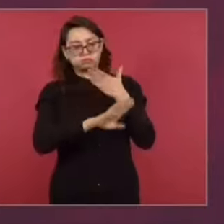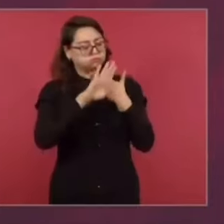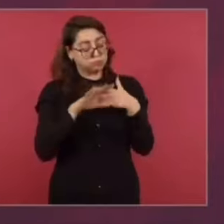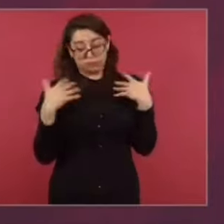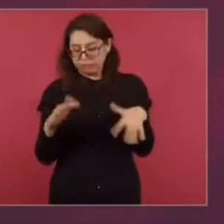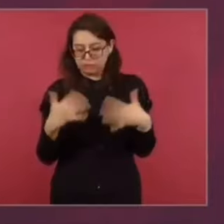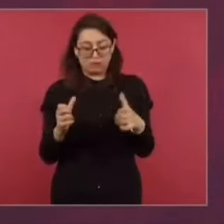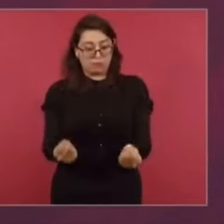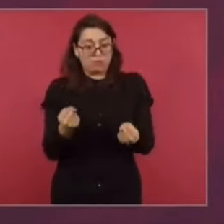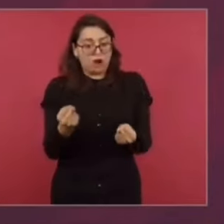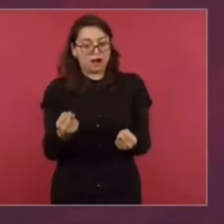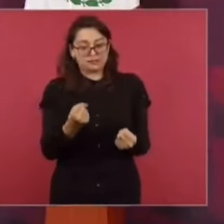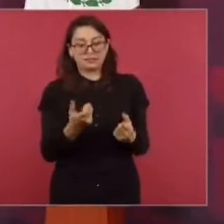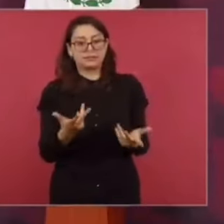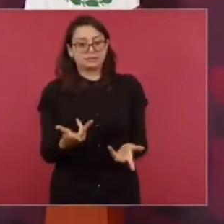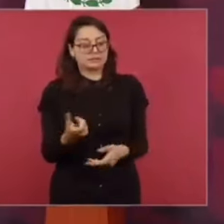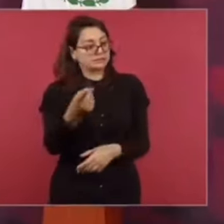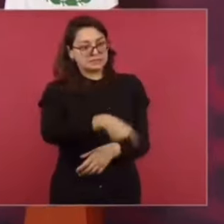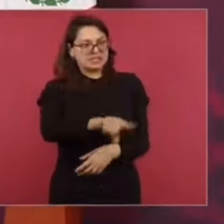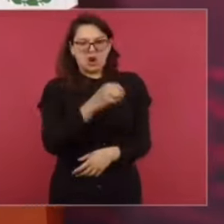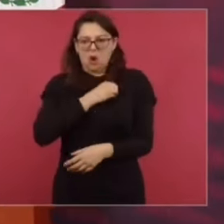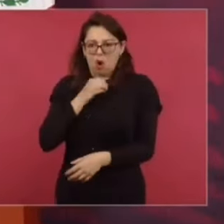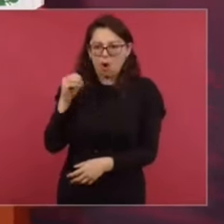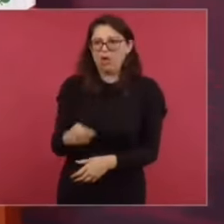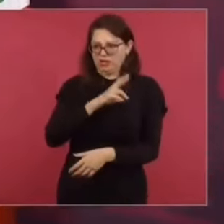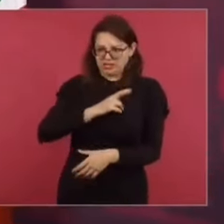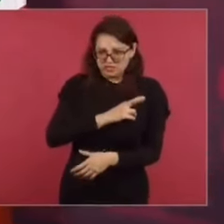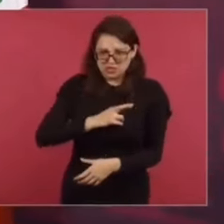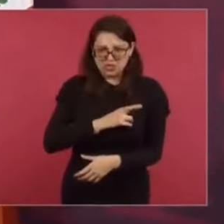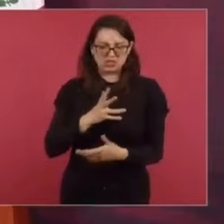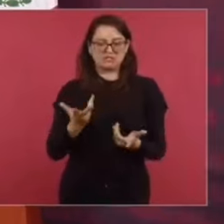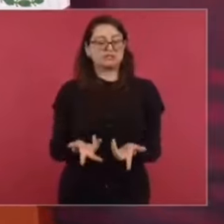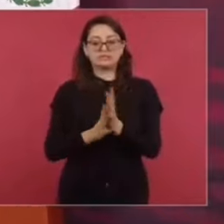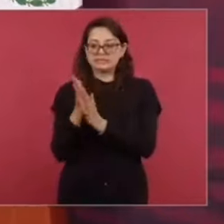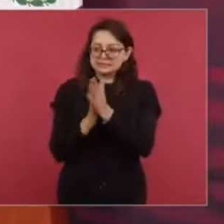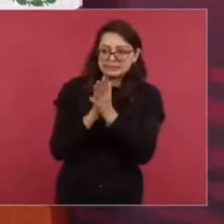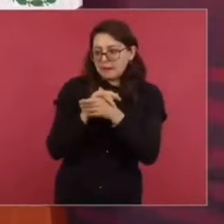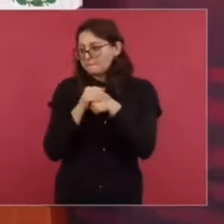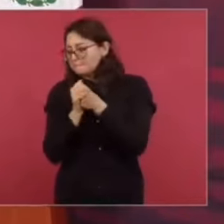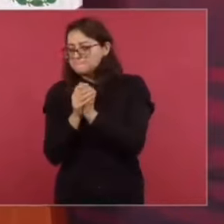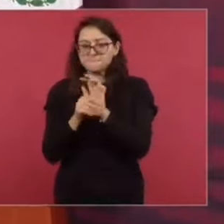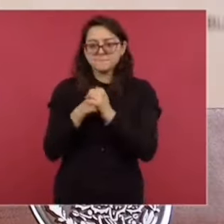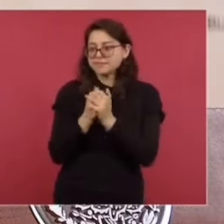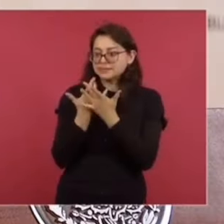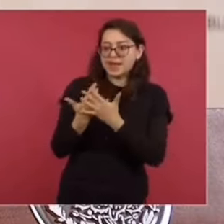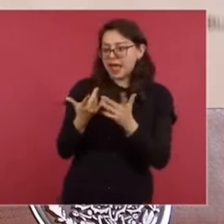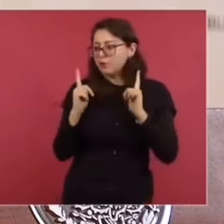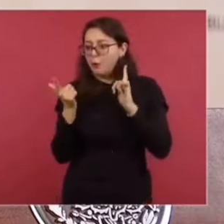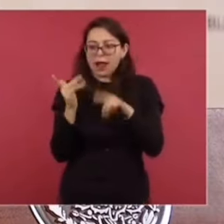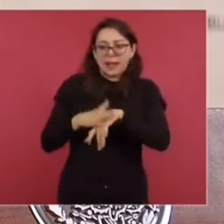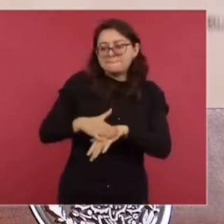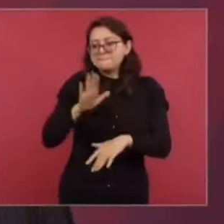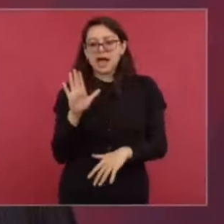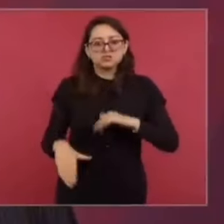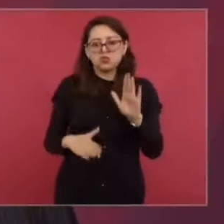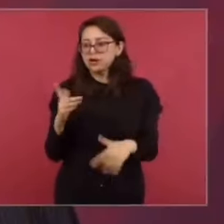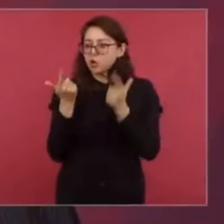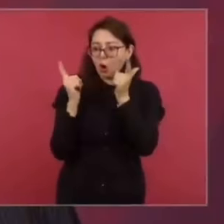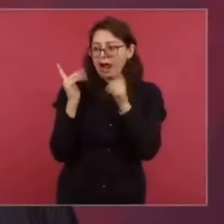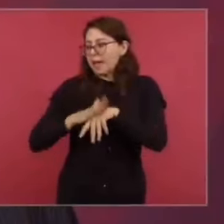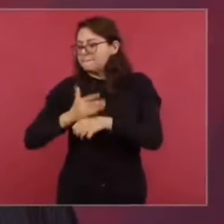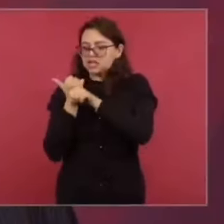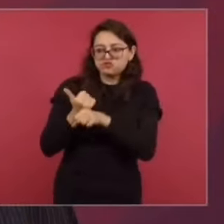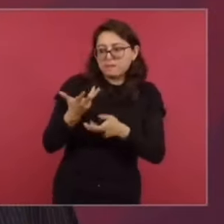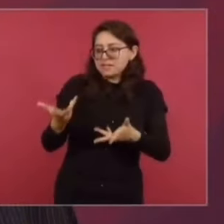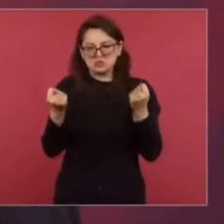que están muy enojados y son como odiadores, están haciendo todo para sacar